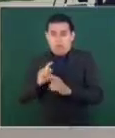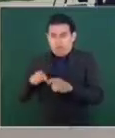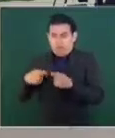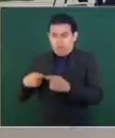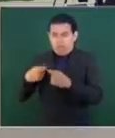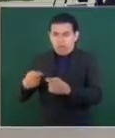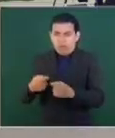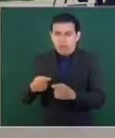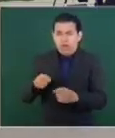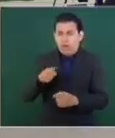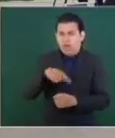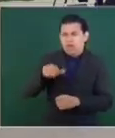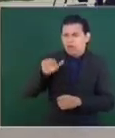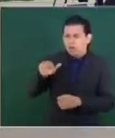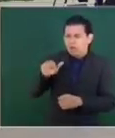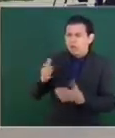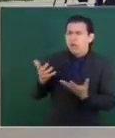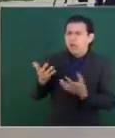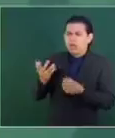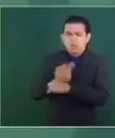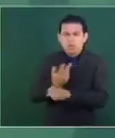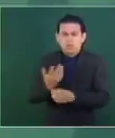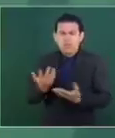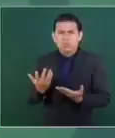competirle al ITAM.